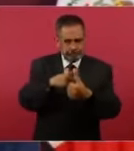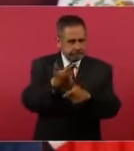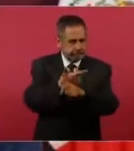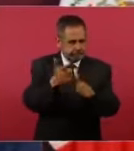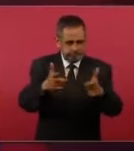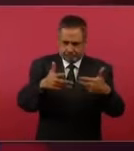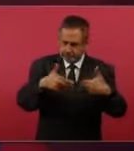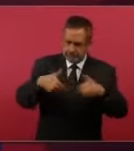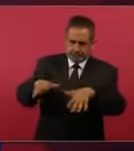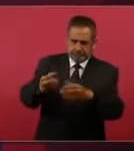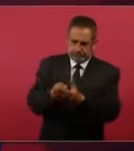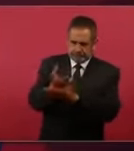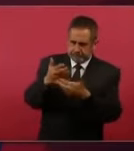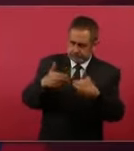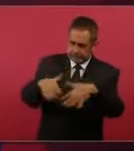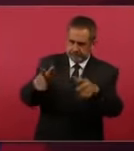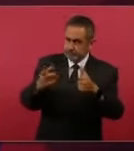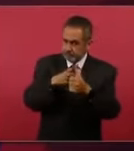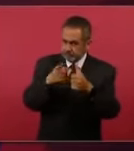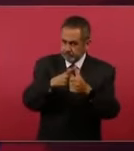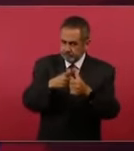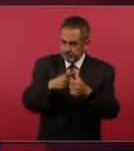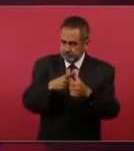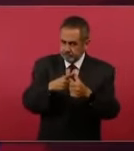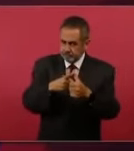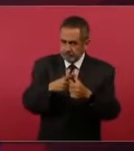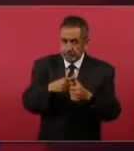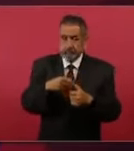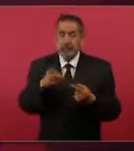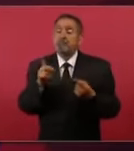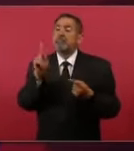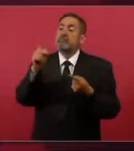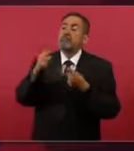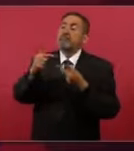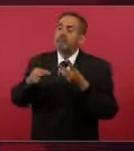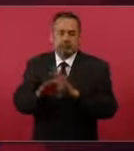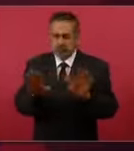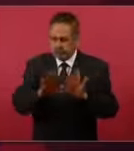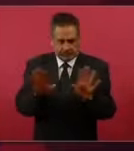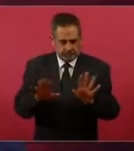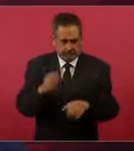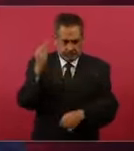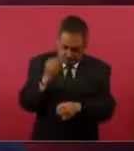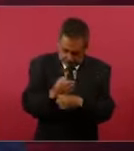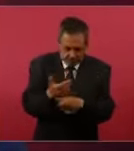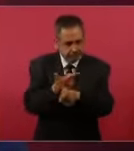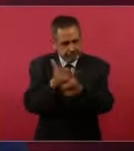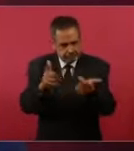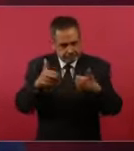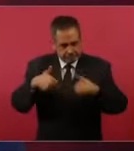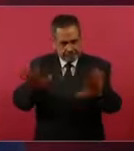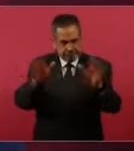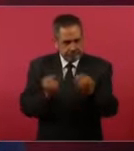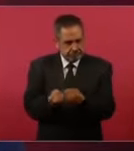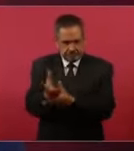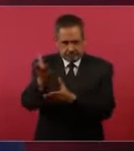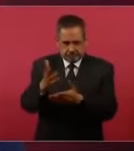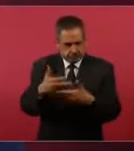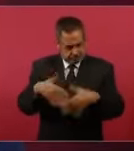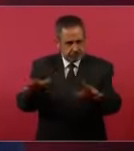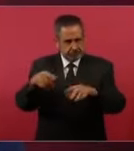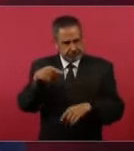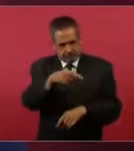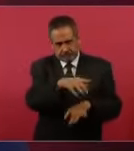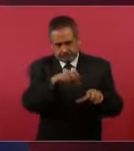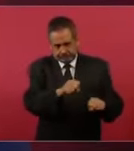libere a los detenidos, sin ninguna condición que se libere a los detenidos,